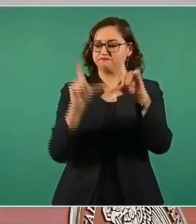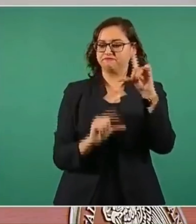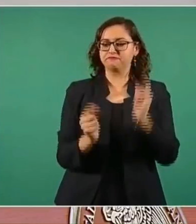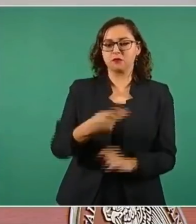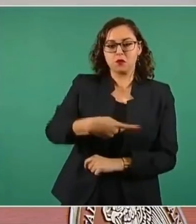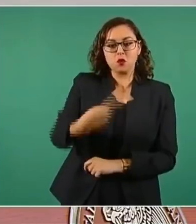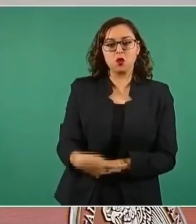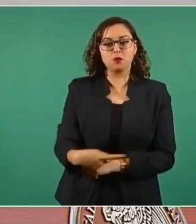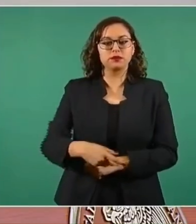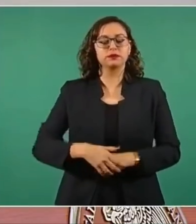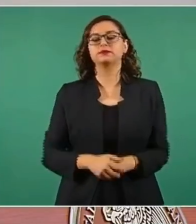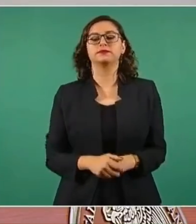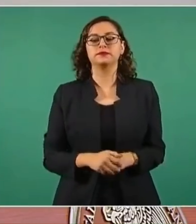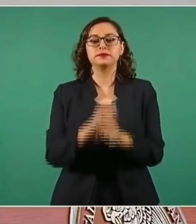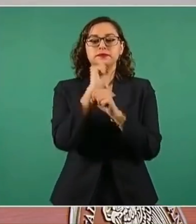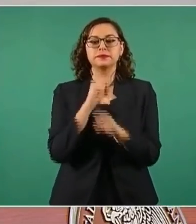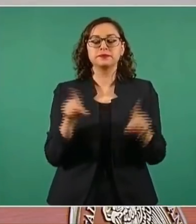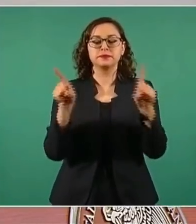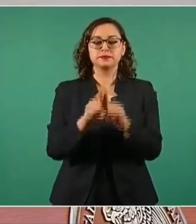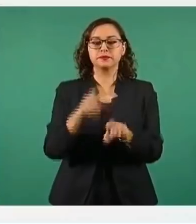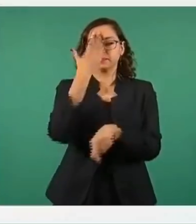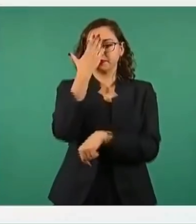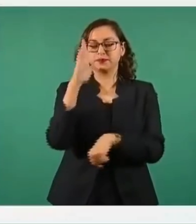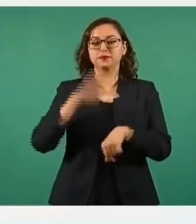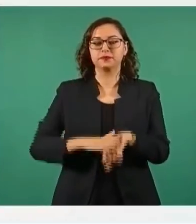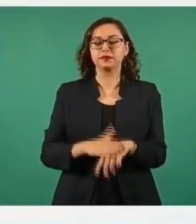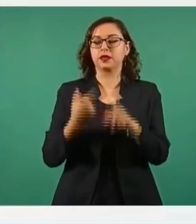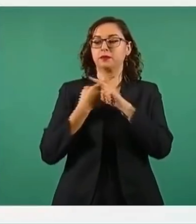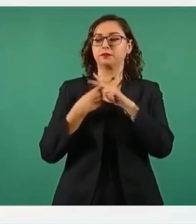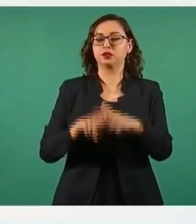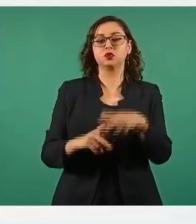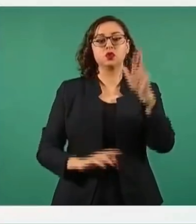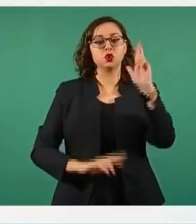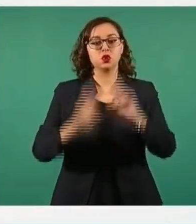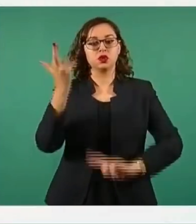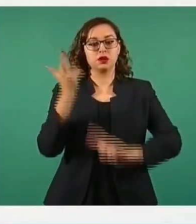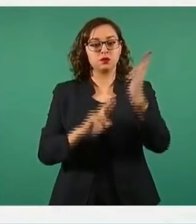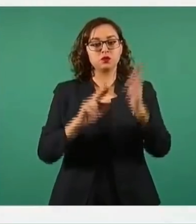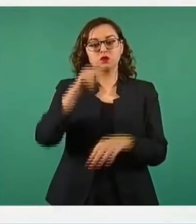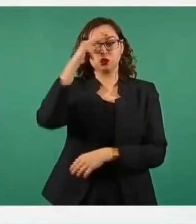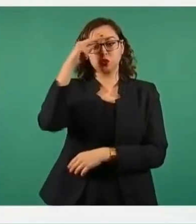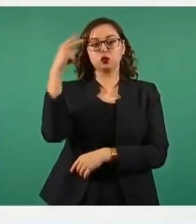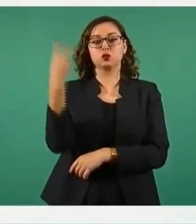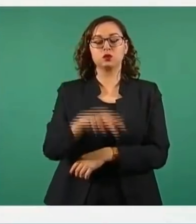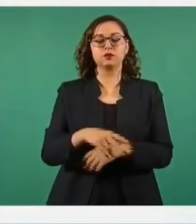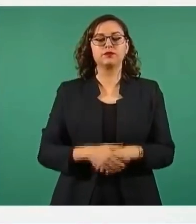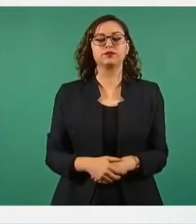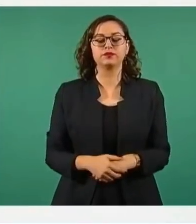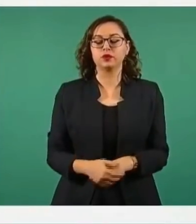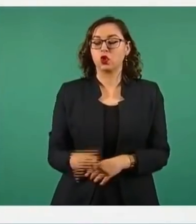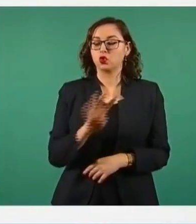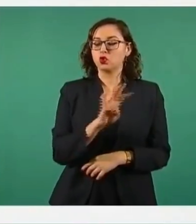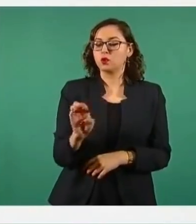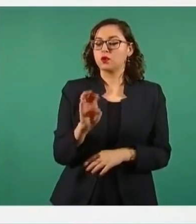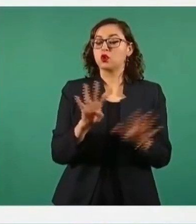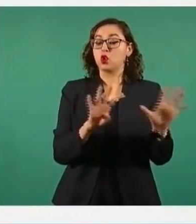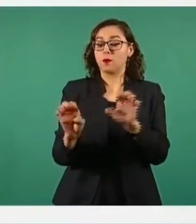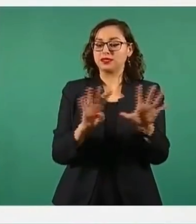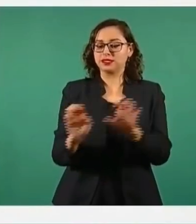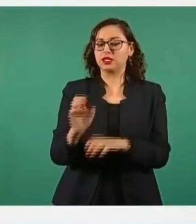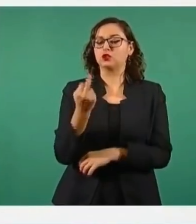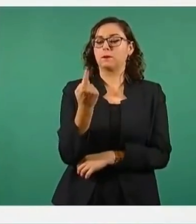conmemoración del inicio de la Revolución Mexicana. 925 deportistas y